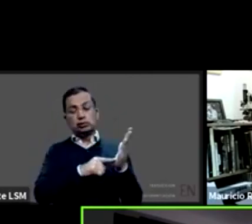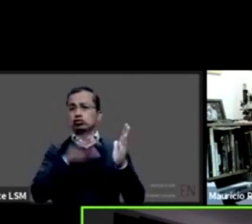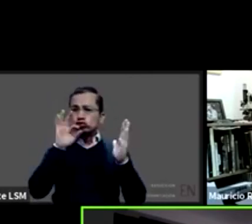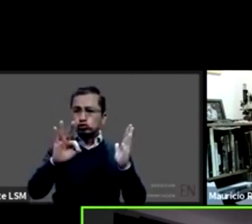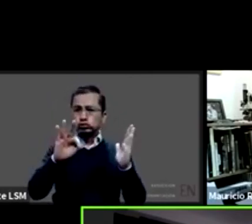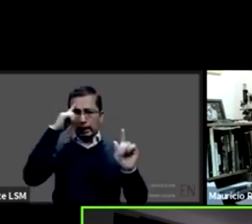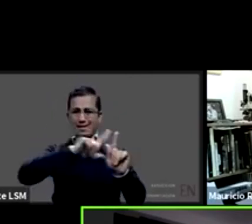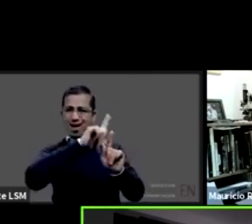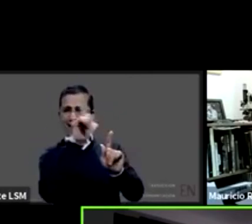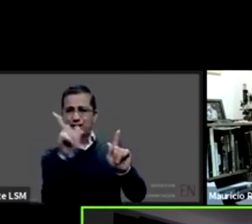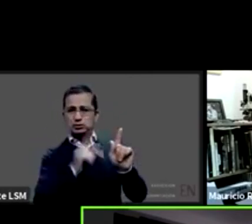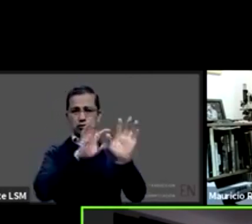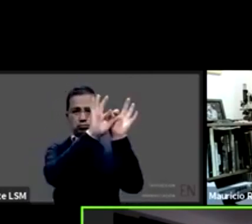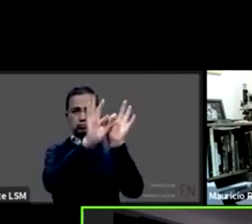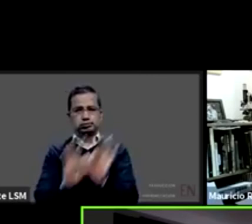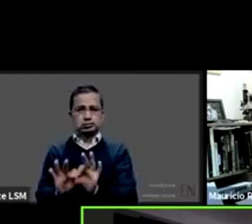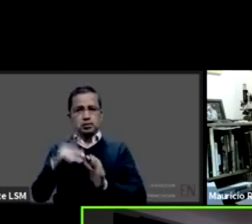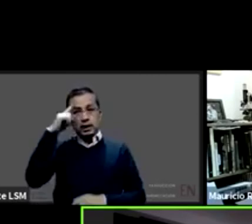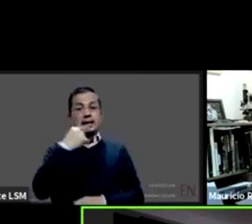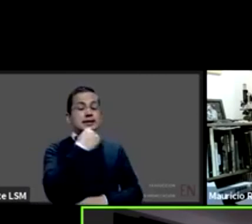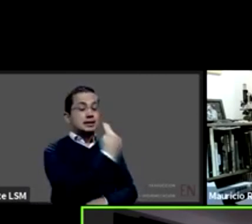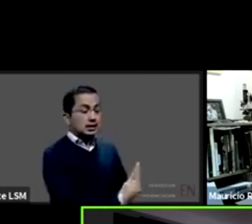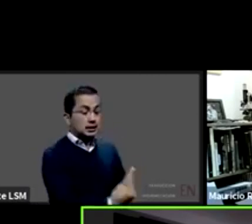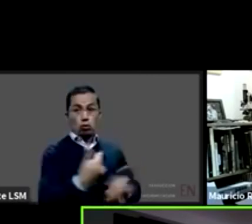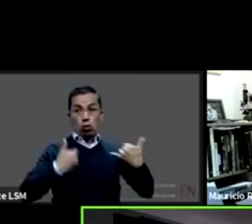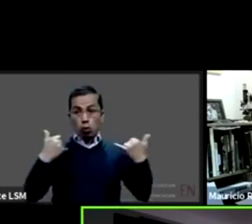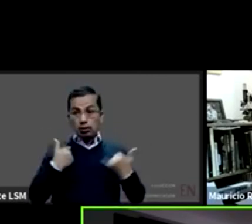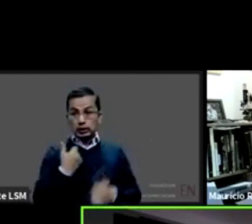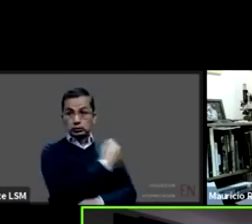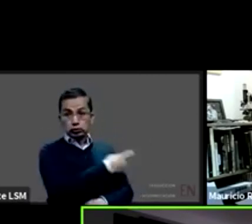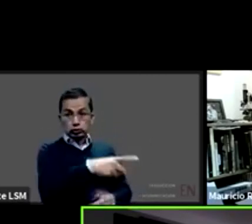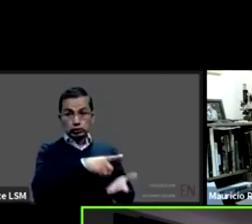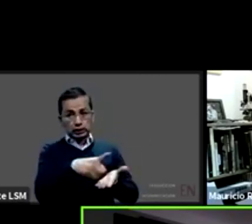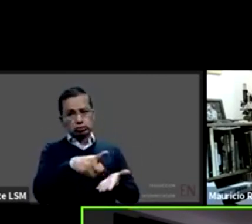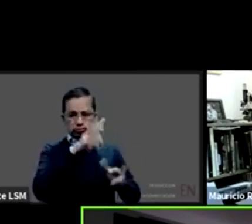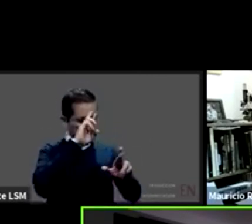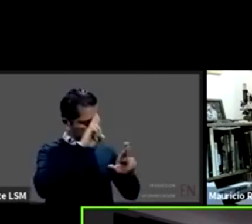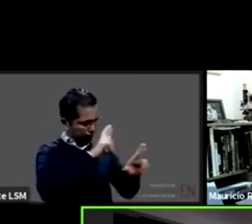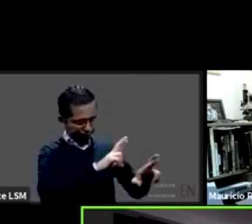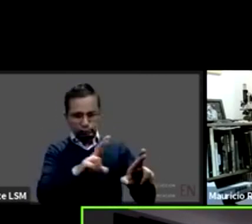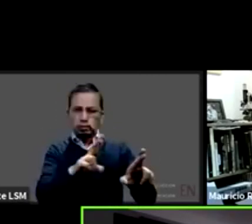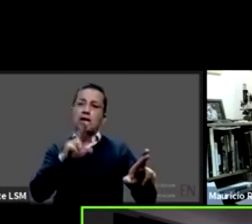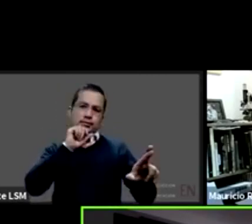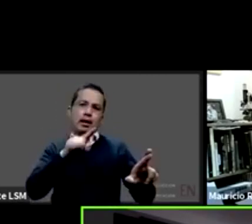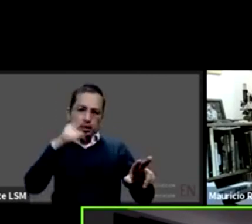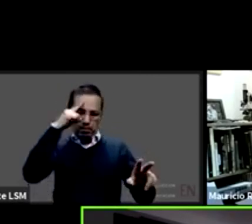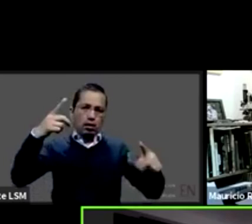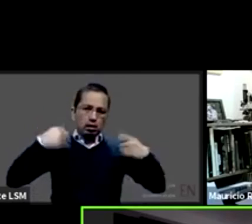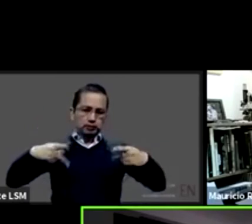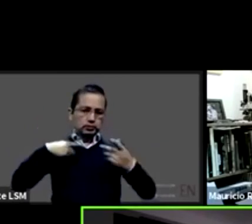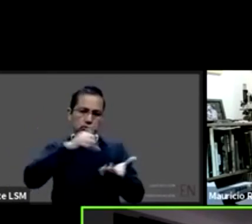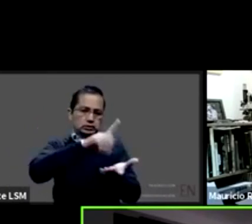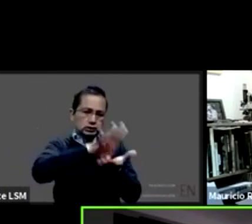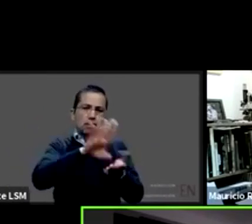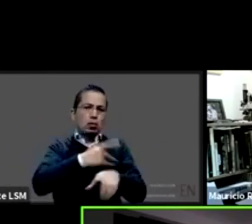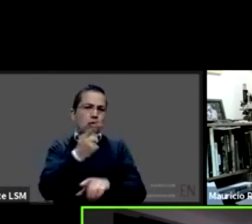donde se reconozcan los derechos de niñas niñas y adolescentes así como de las personas con discapacidad en este caso cuando requieren un co